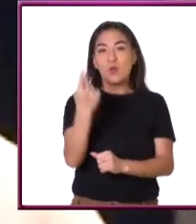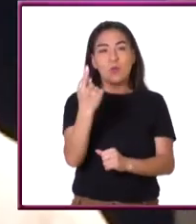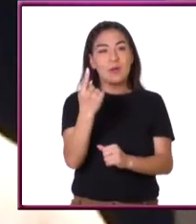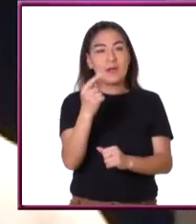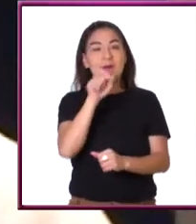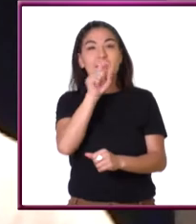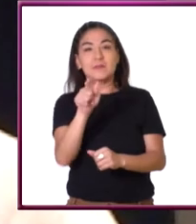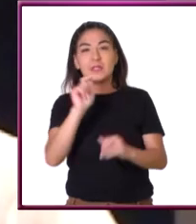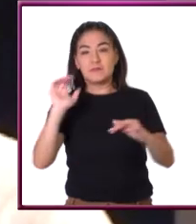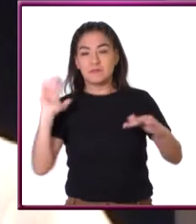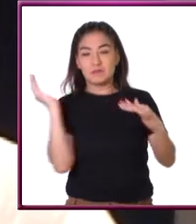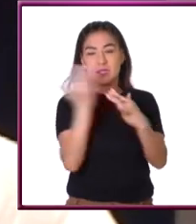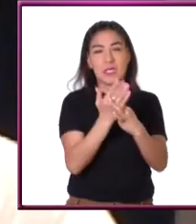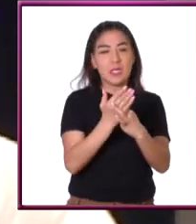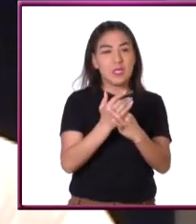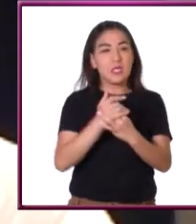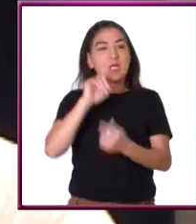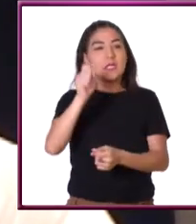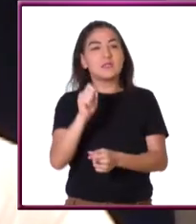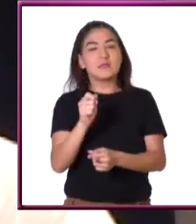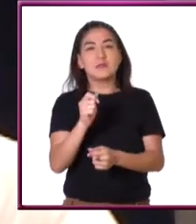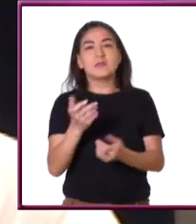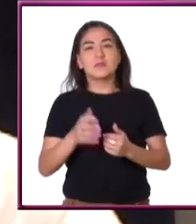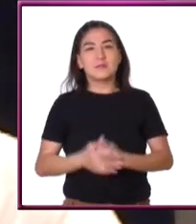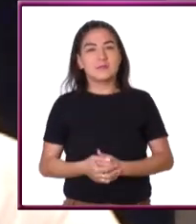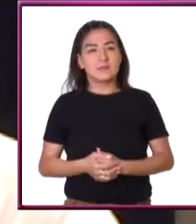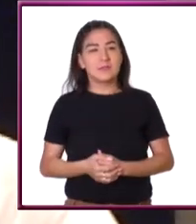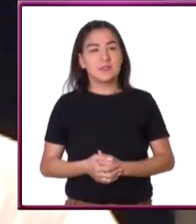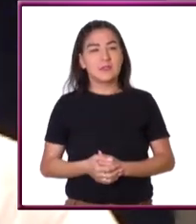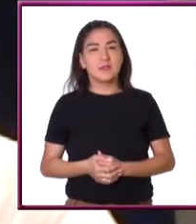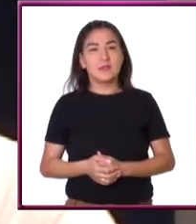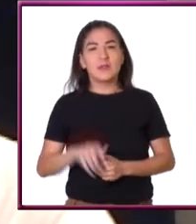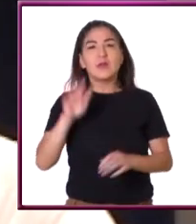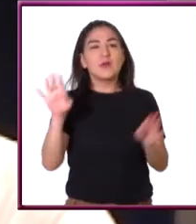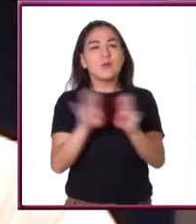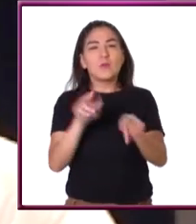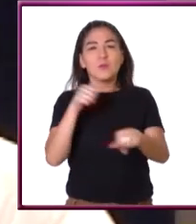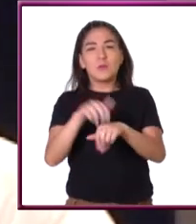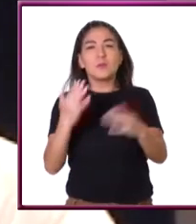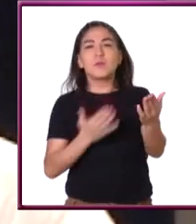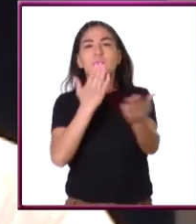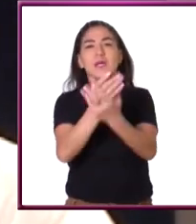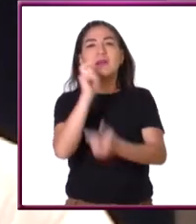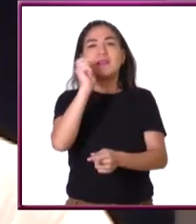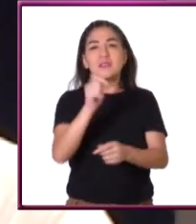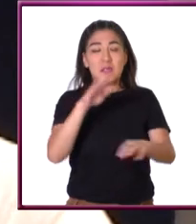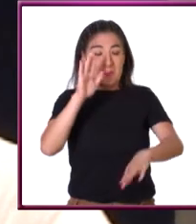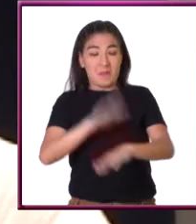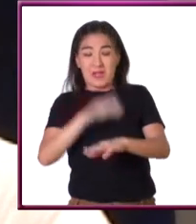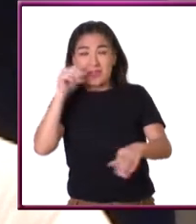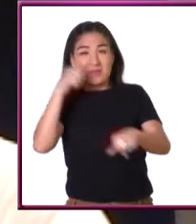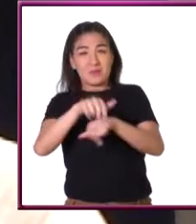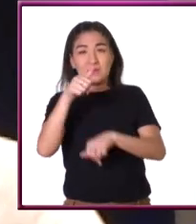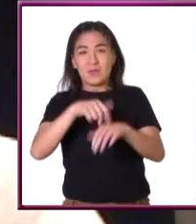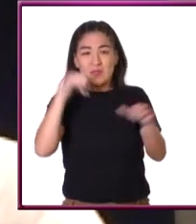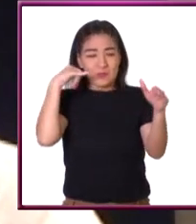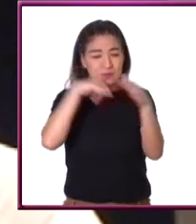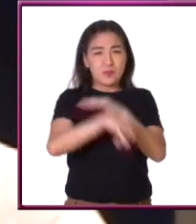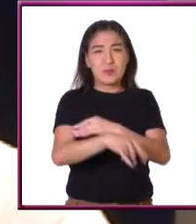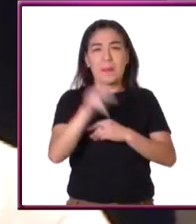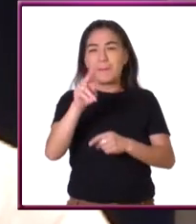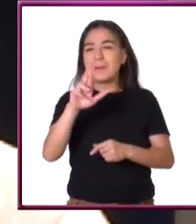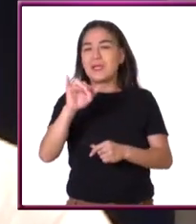uno, dividido entre él mismo y la unidad. El teorema de Euclides nos enuncia que hay infinitos números